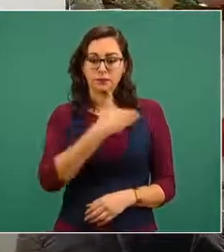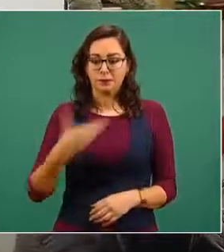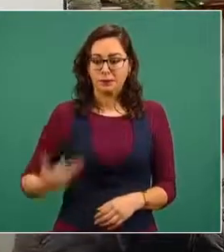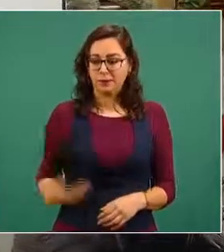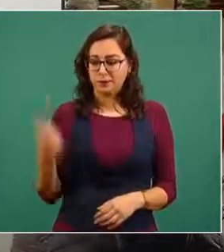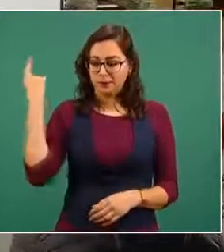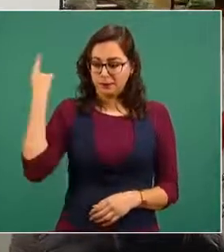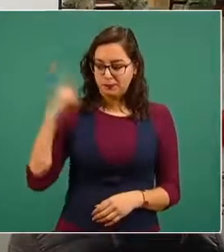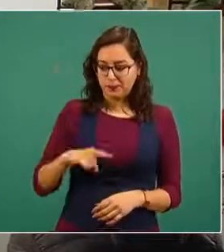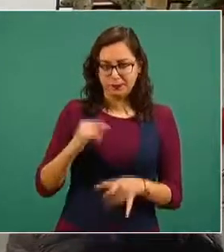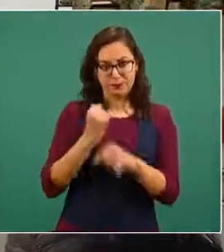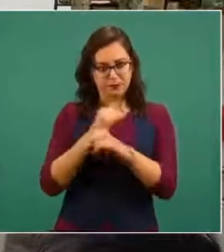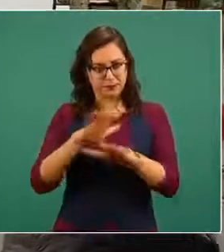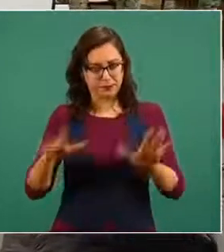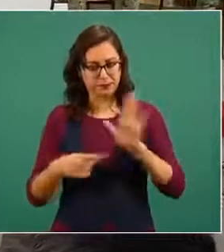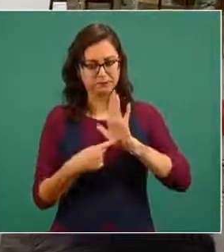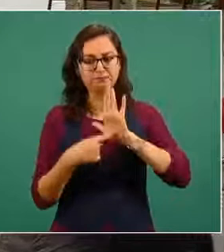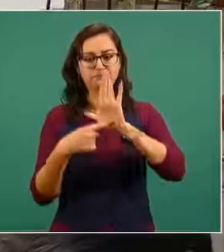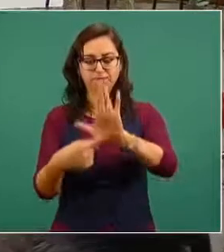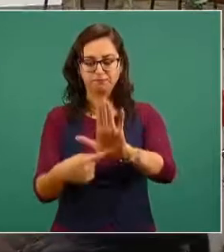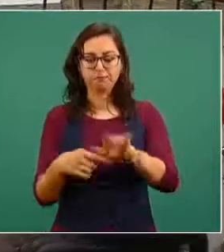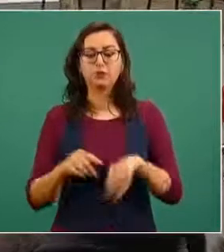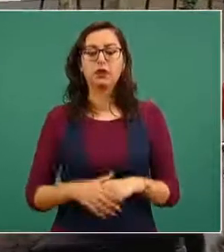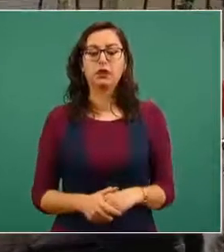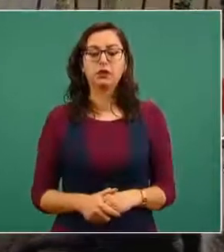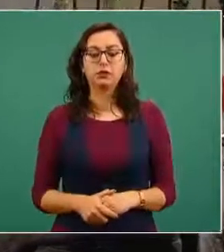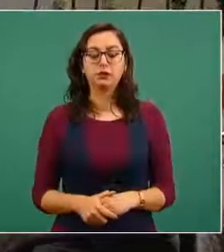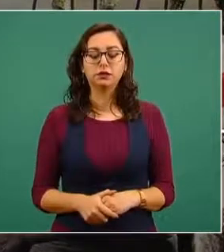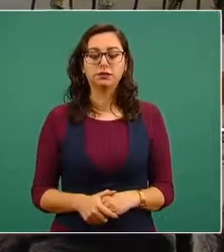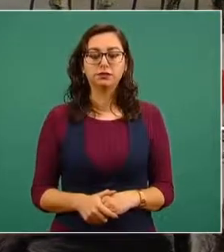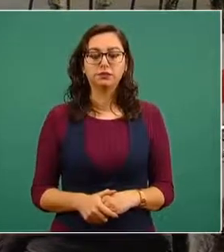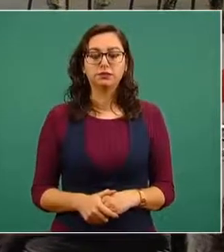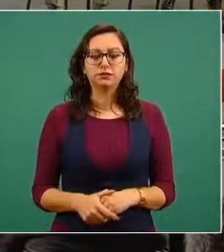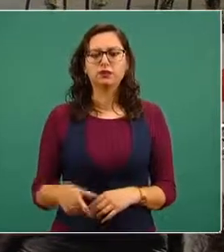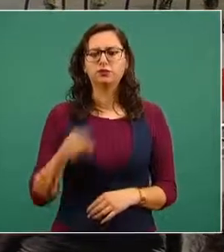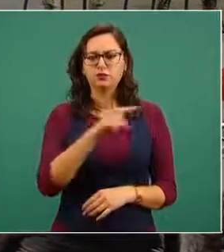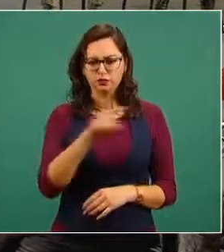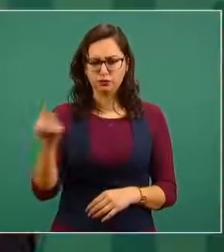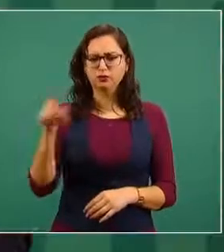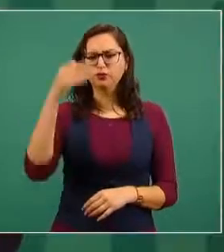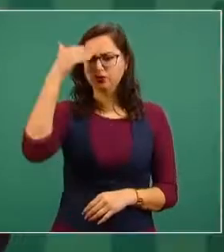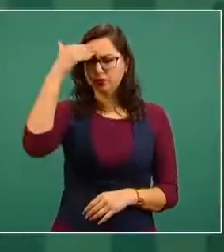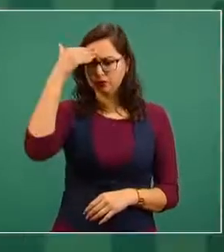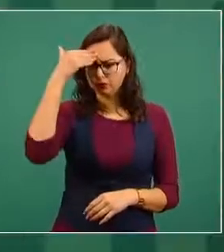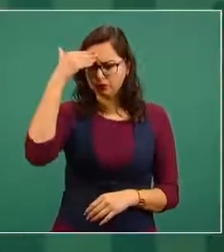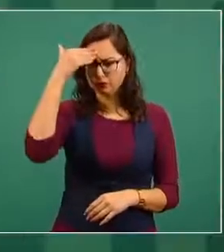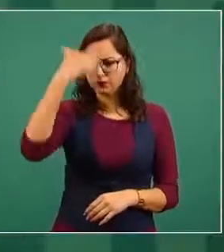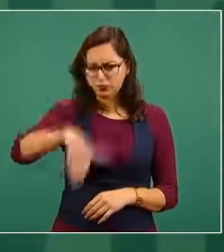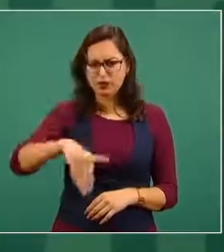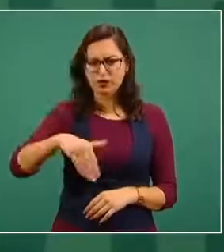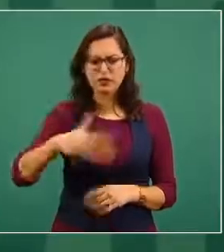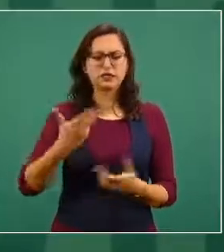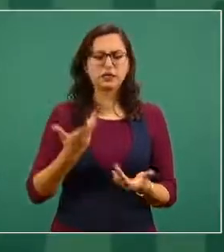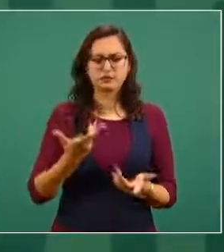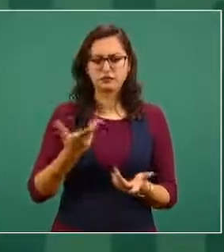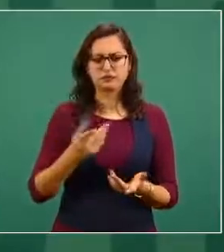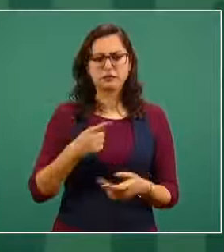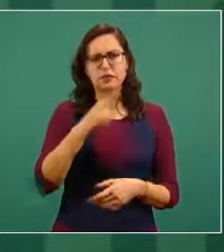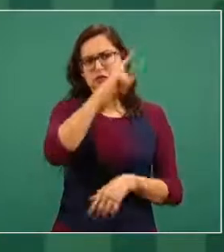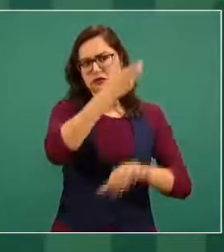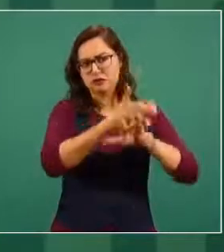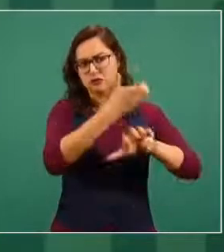ustedes saben, fuimos informados de la detención del general Cienfuegos. Esto ya lo relaté en una ocasión anterior.